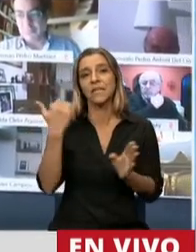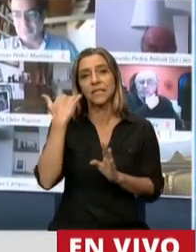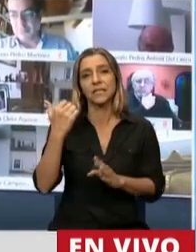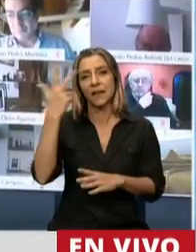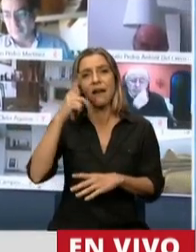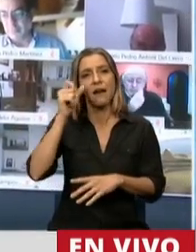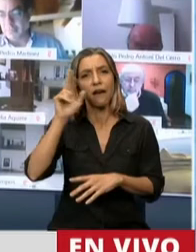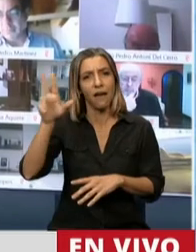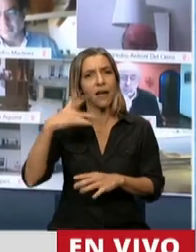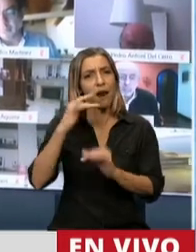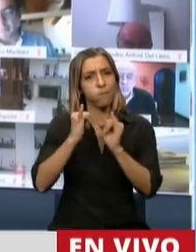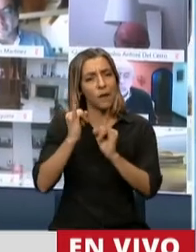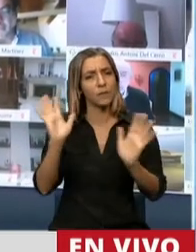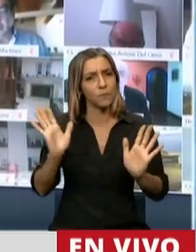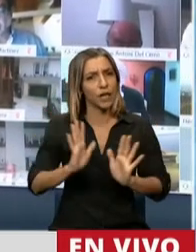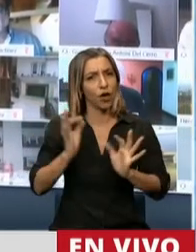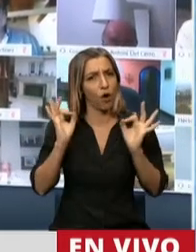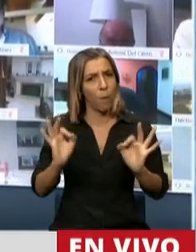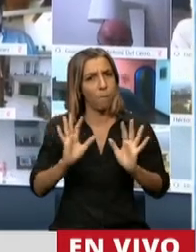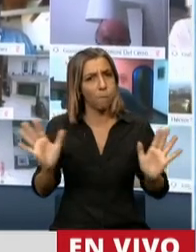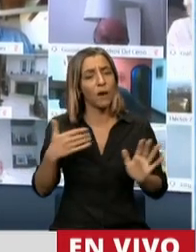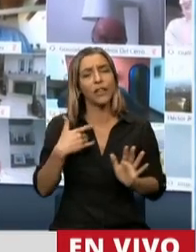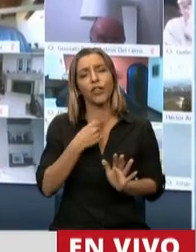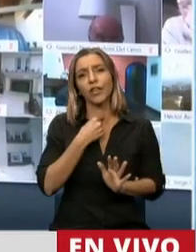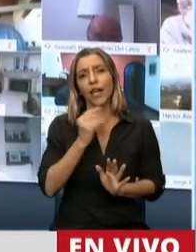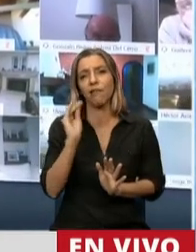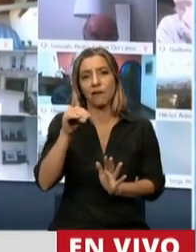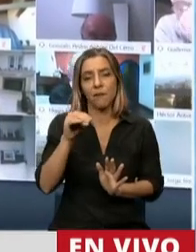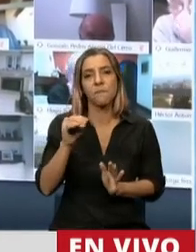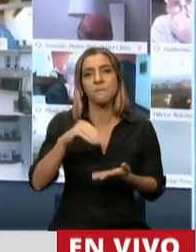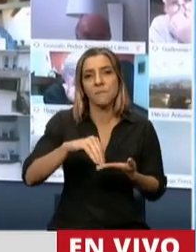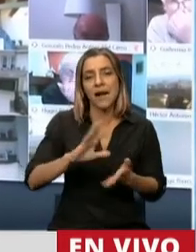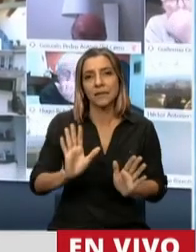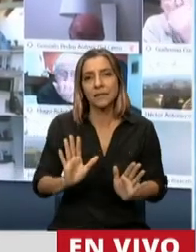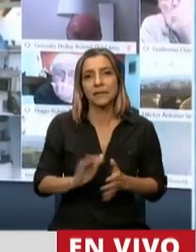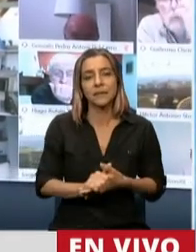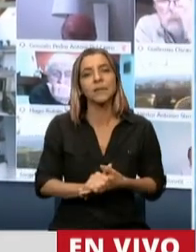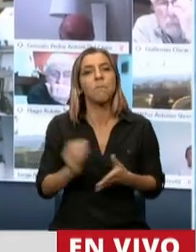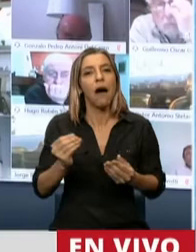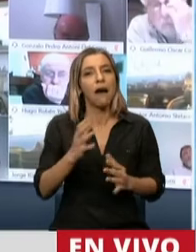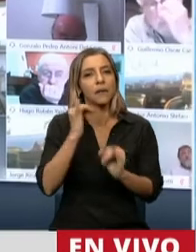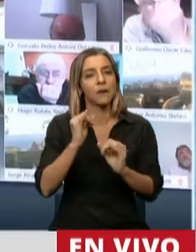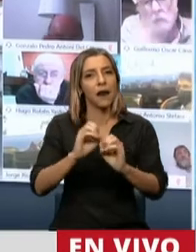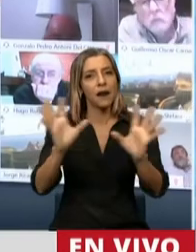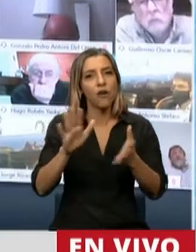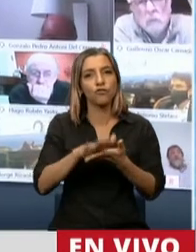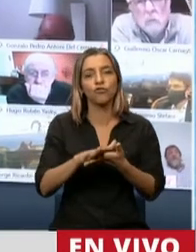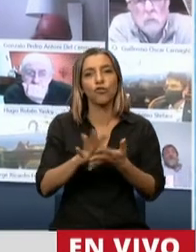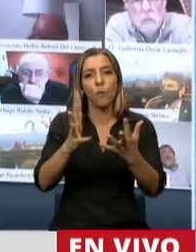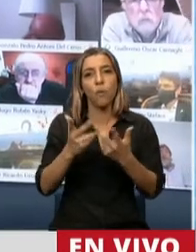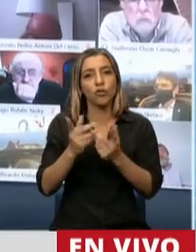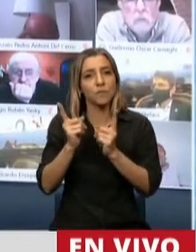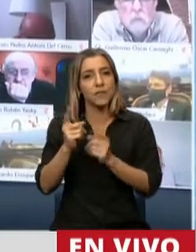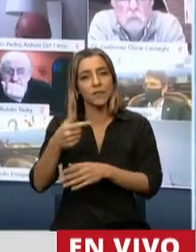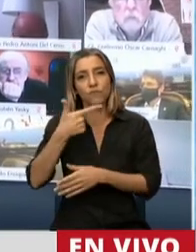Yo voy a señalar tres aspectos, aunque me voy a repetir un poquito, pero que hacen, que dejan bien claro que el proyecto que viene en